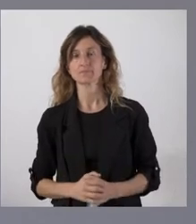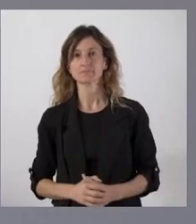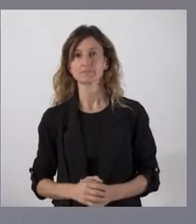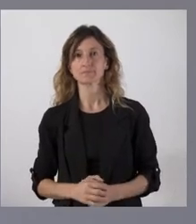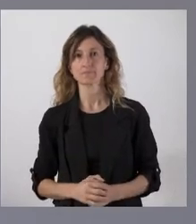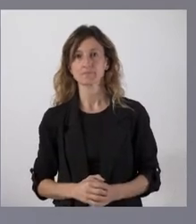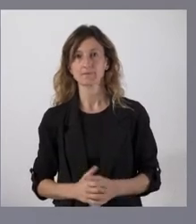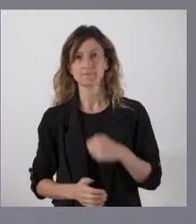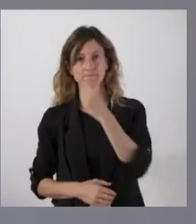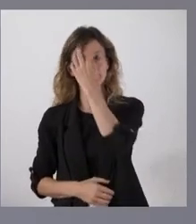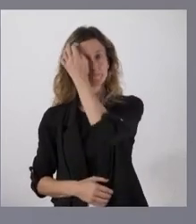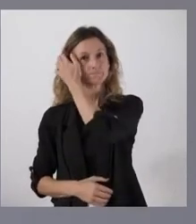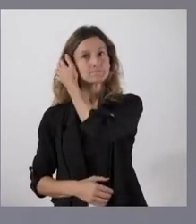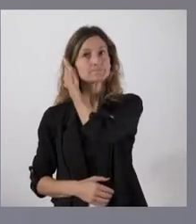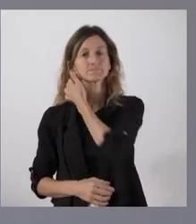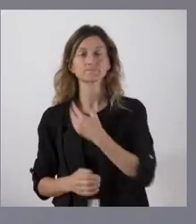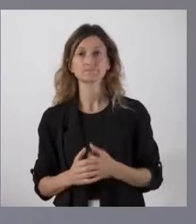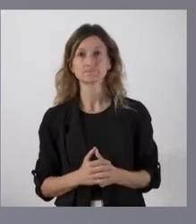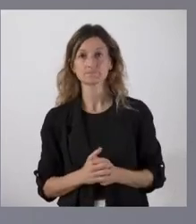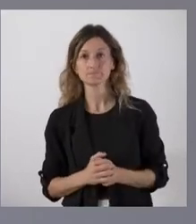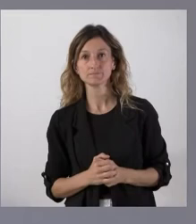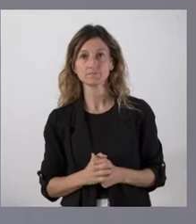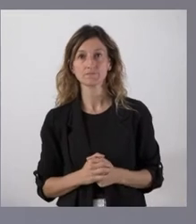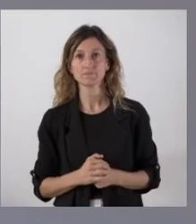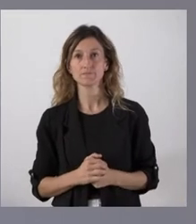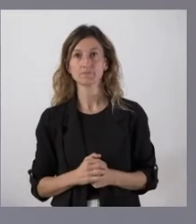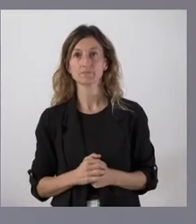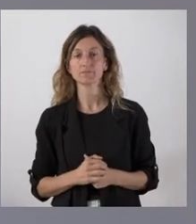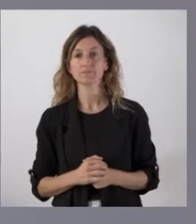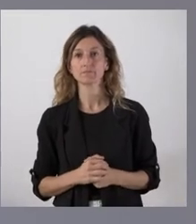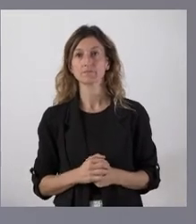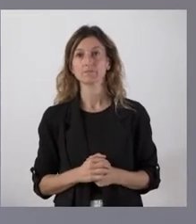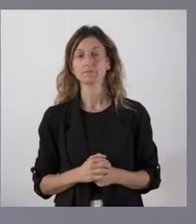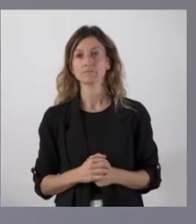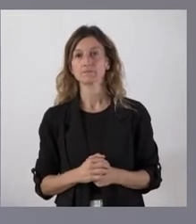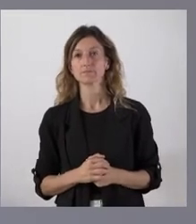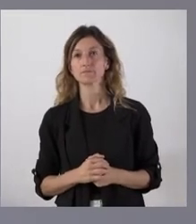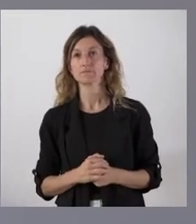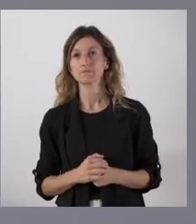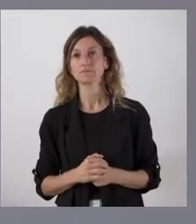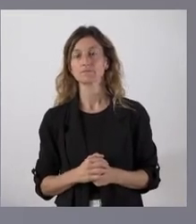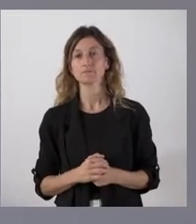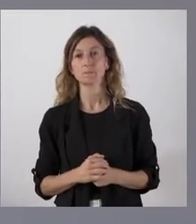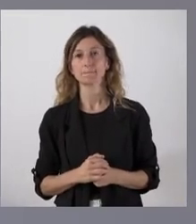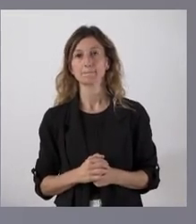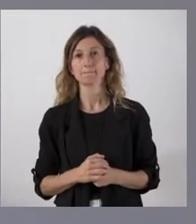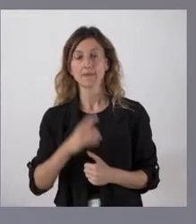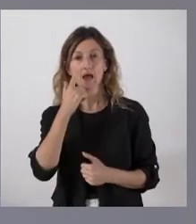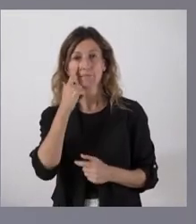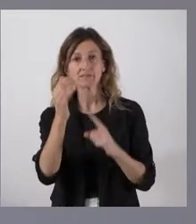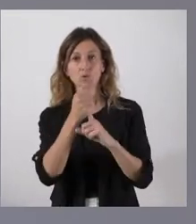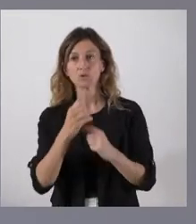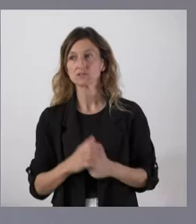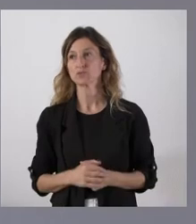Vamos a ver. Si lo encuentro.